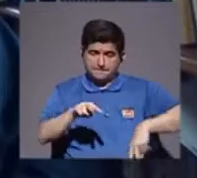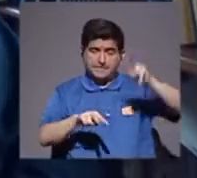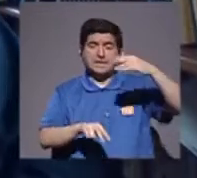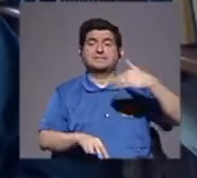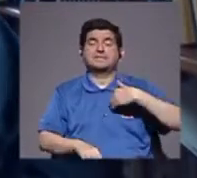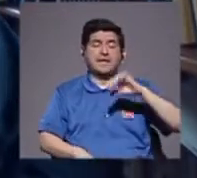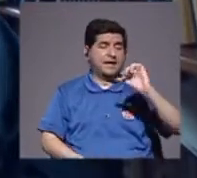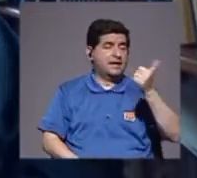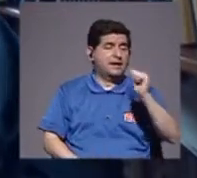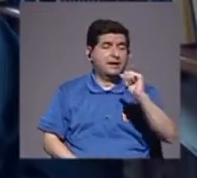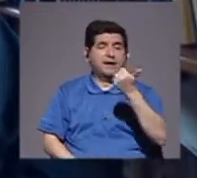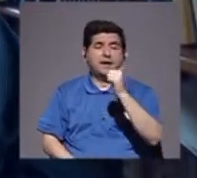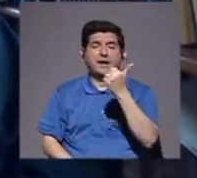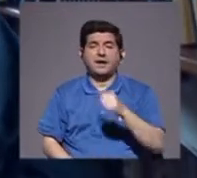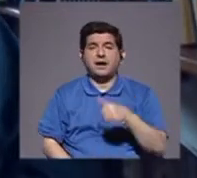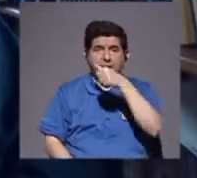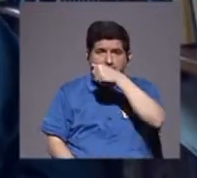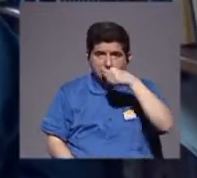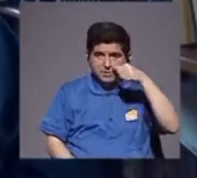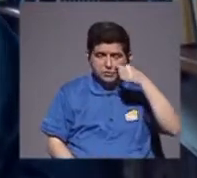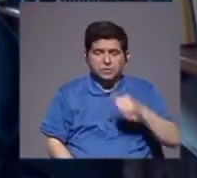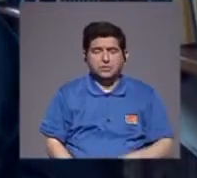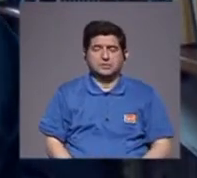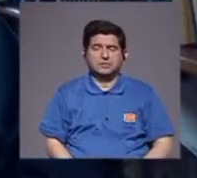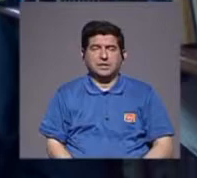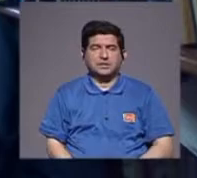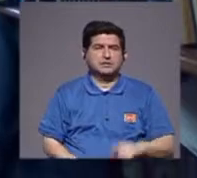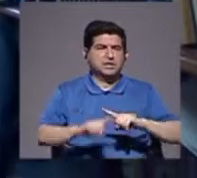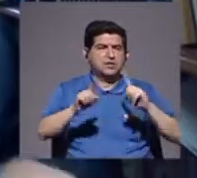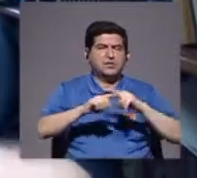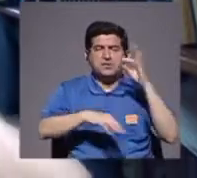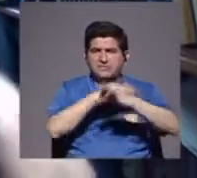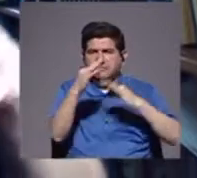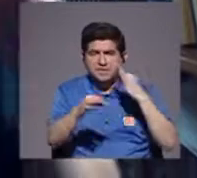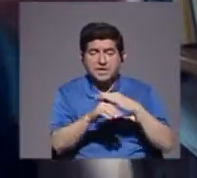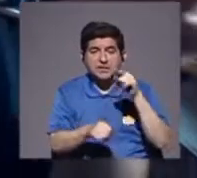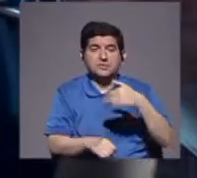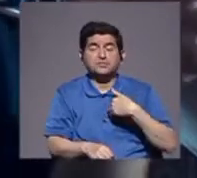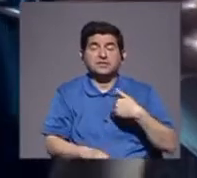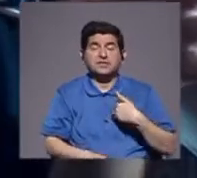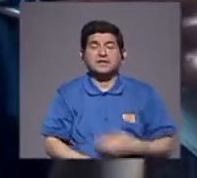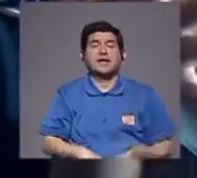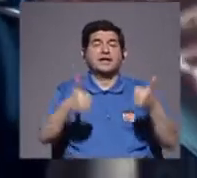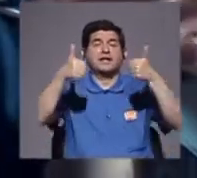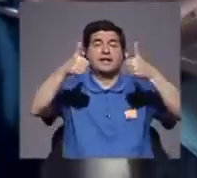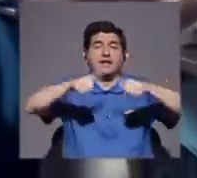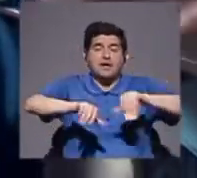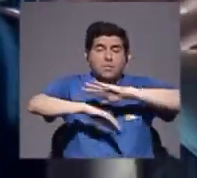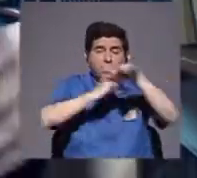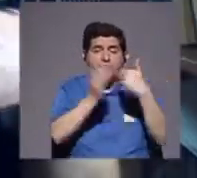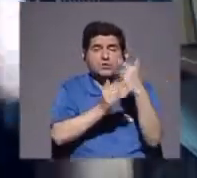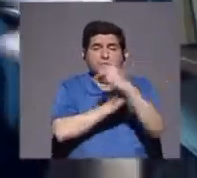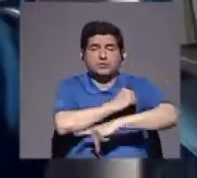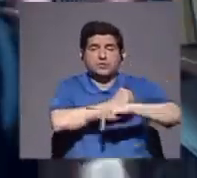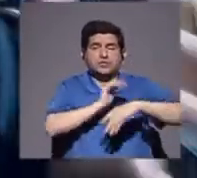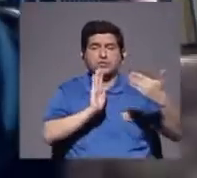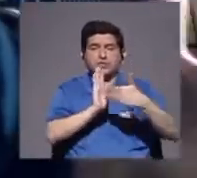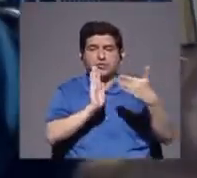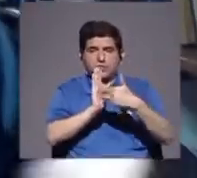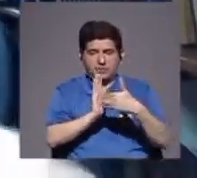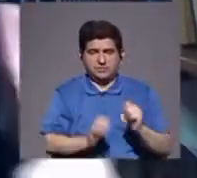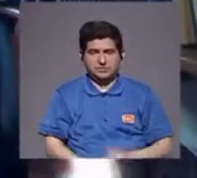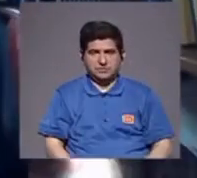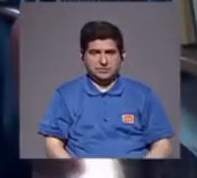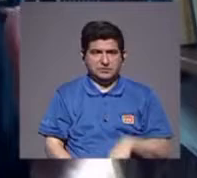sobre las otras, drogas, como la cocaína, o los opioides, que usted tiene que tener el consenso, de todas las naciones afectadas, donde van a